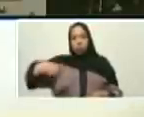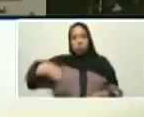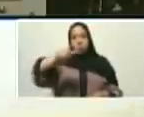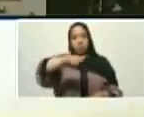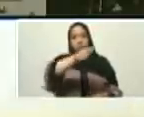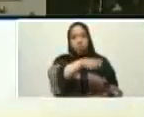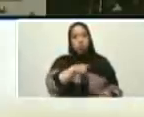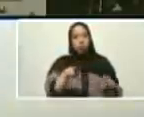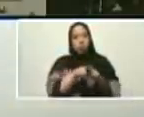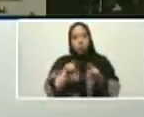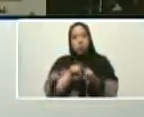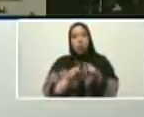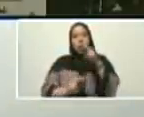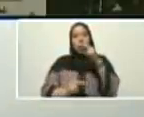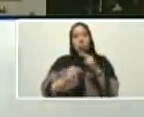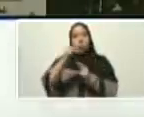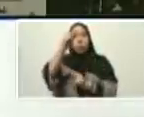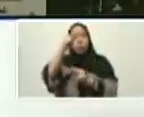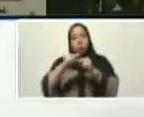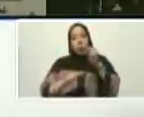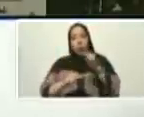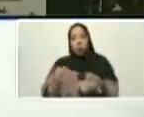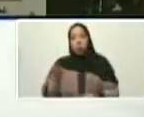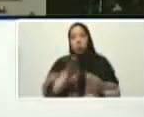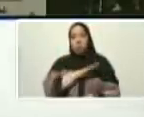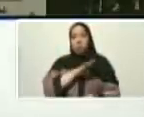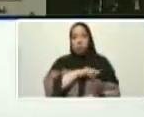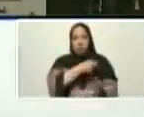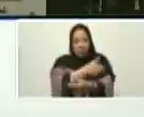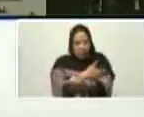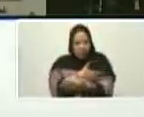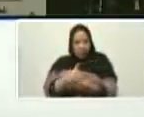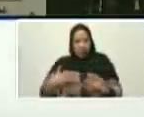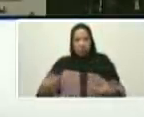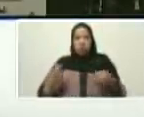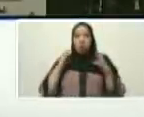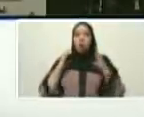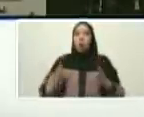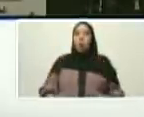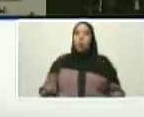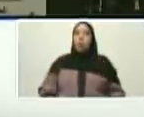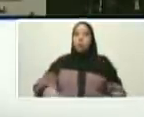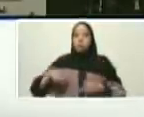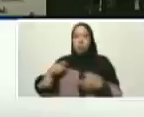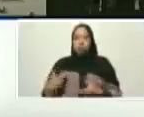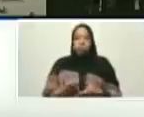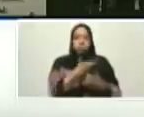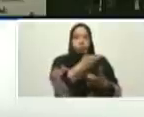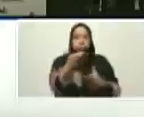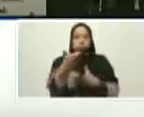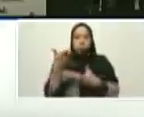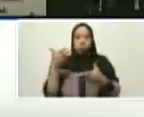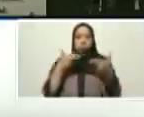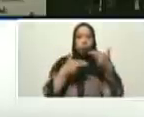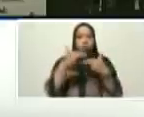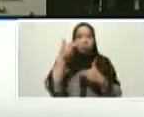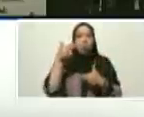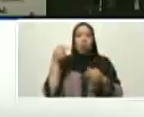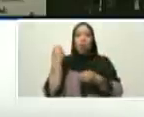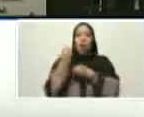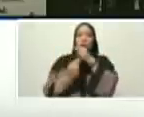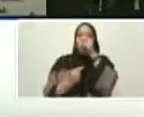construir con su sangre, con su cuerpo, con las armas en la mano, construir y